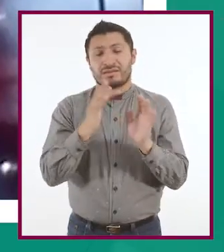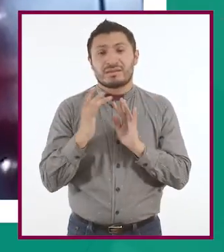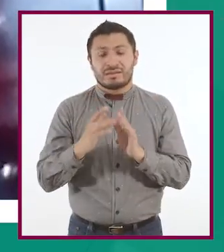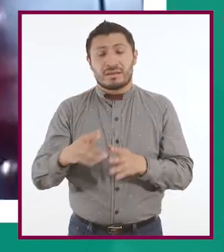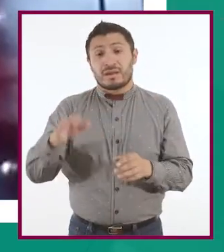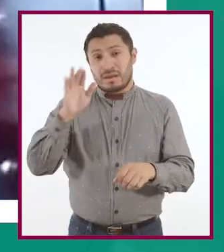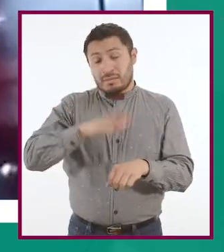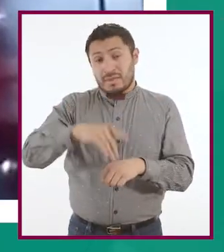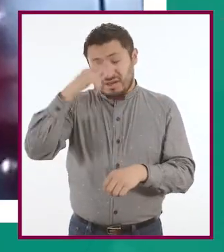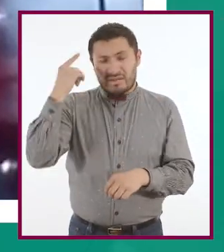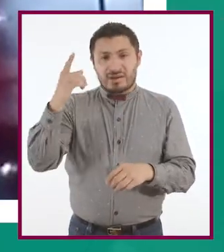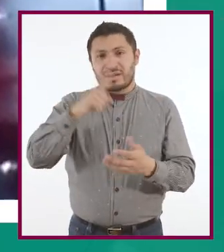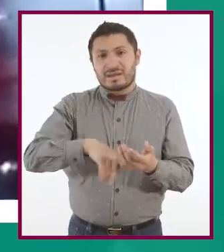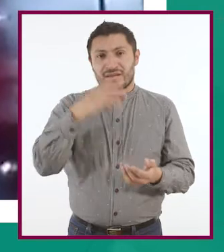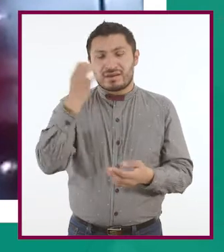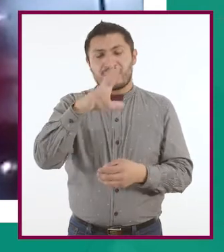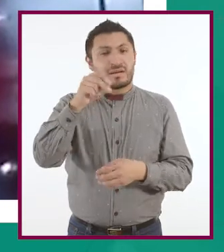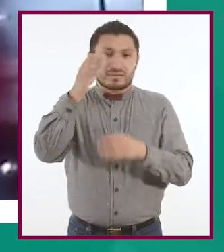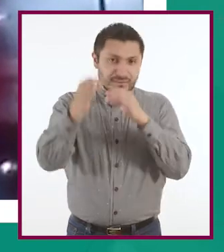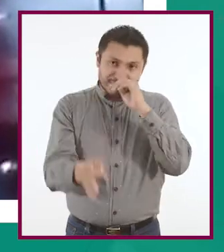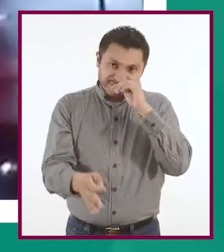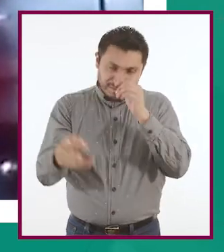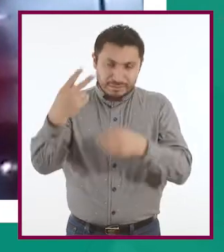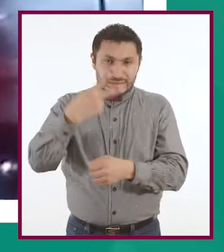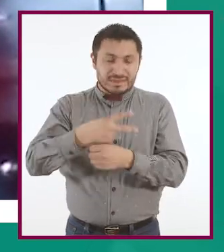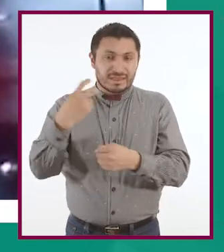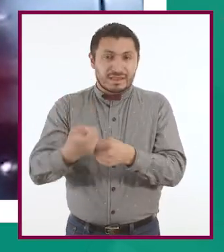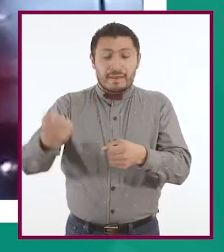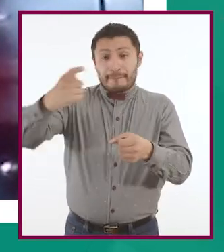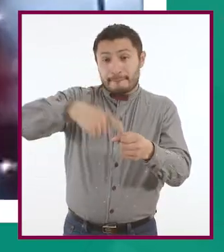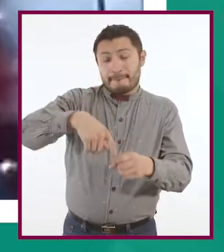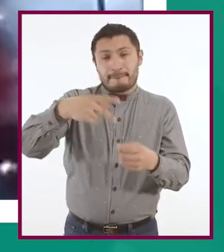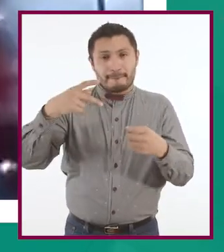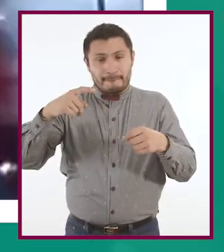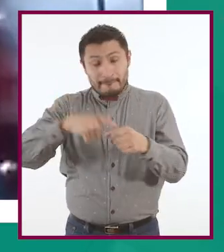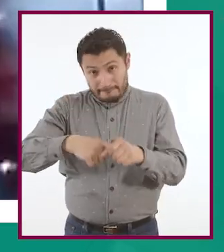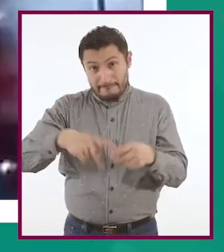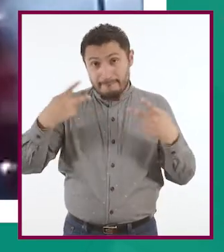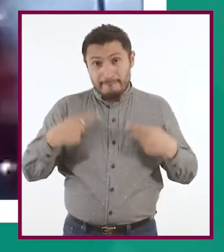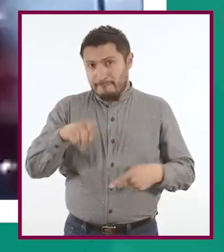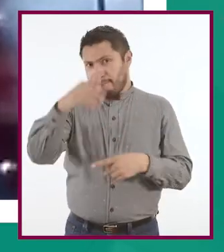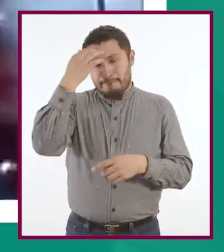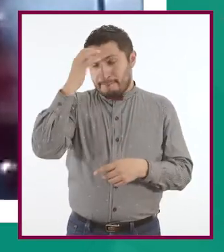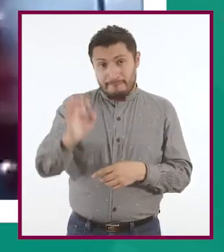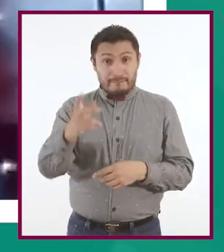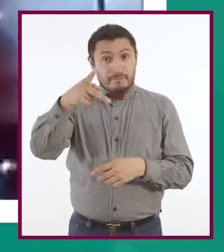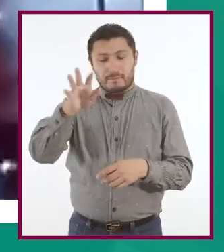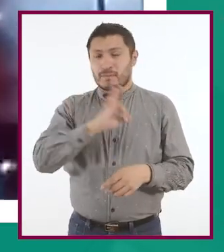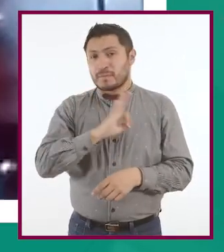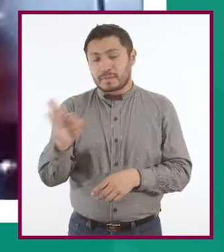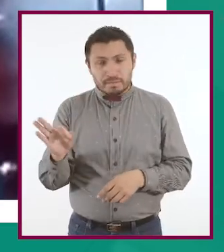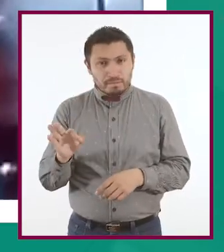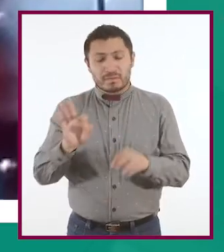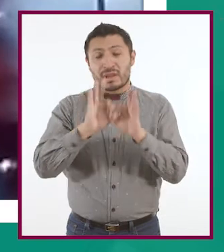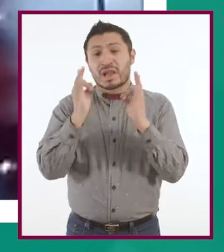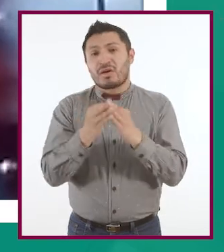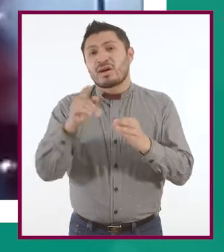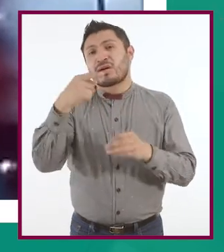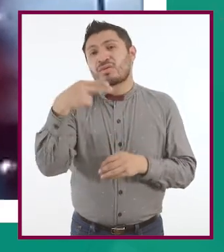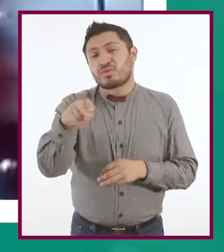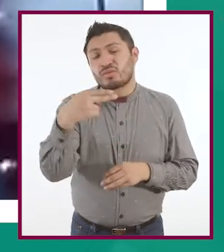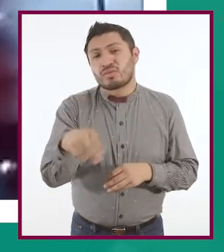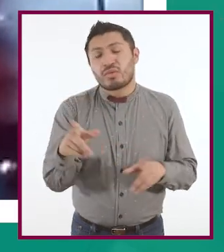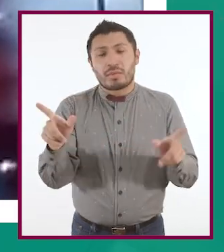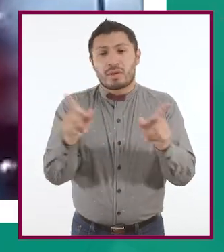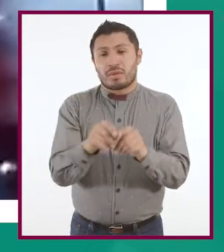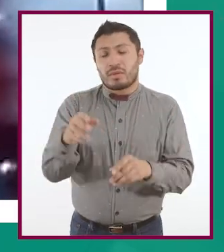da en las escuelas de no aceptar invitaciones o solicitudes extraños. Pero también podría ser de una forma abreviar lo que es tu nombre. Por ejemplo,